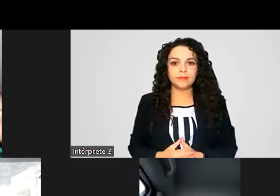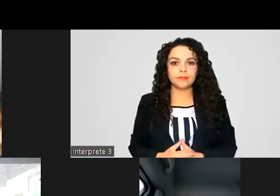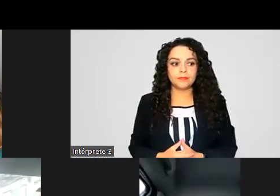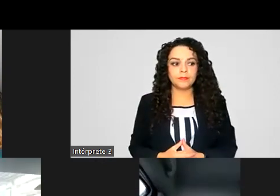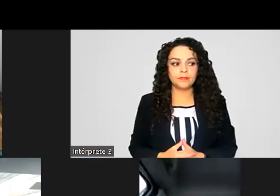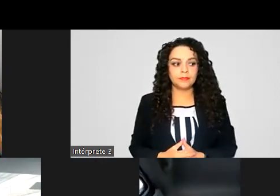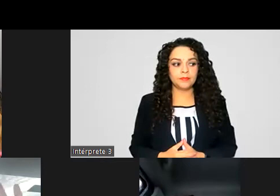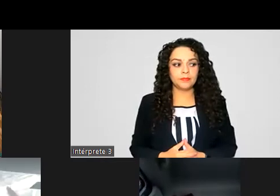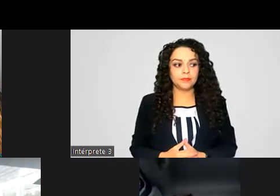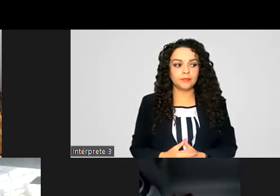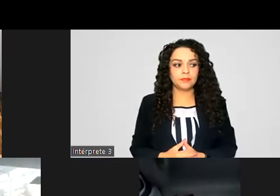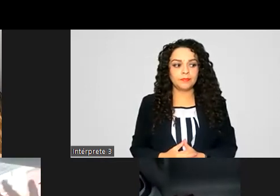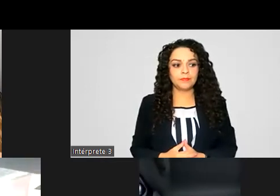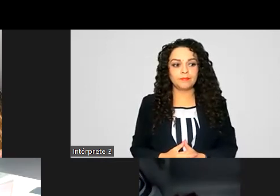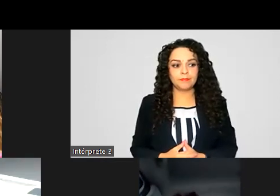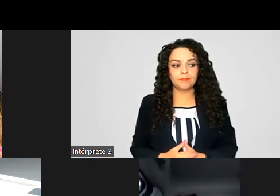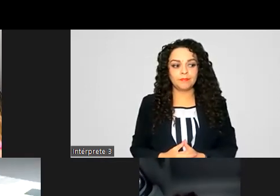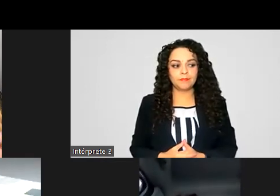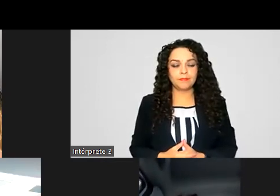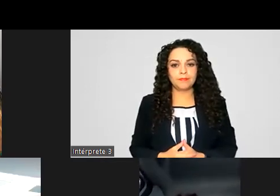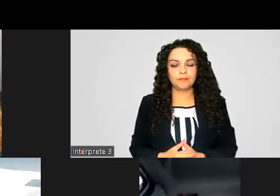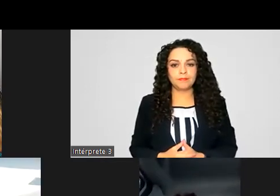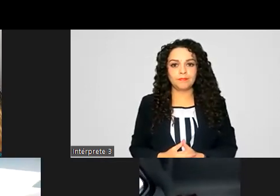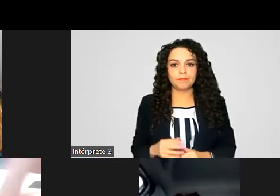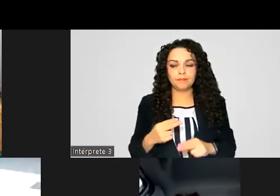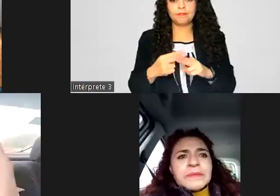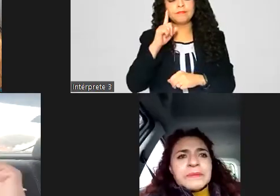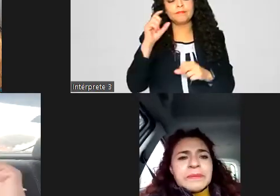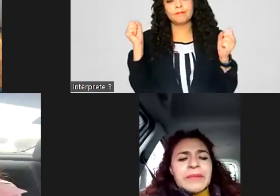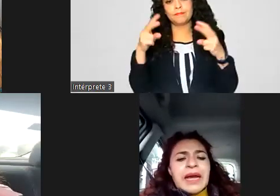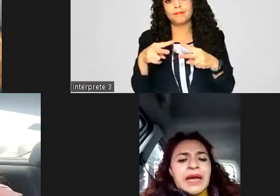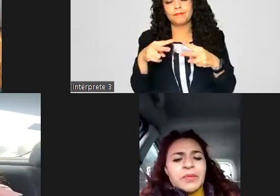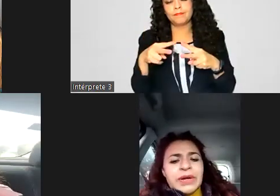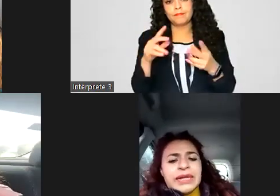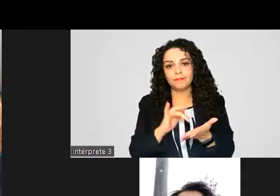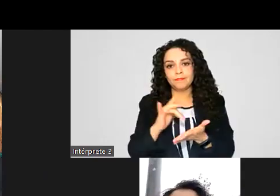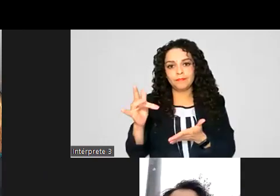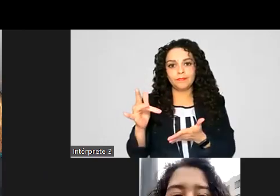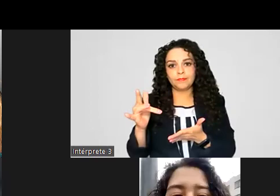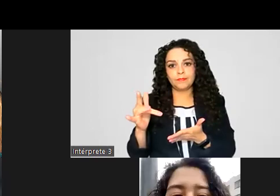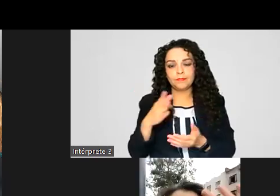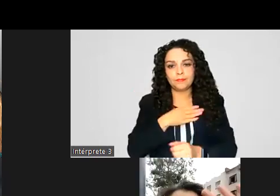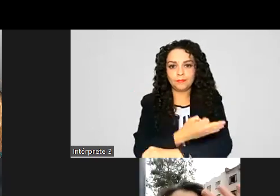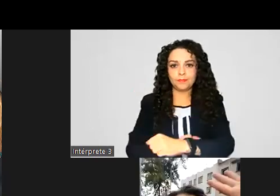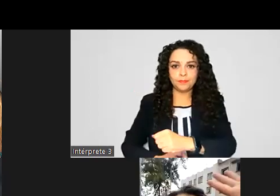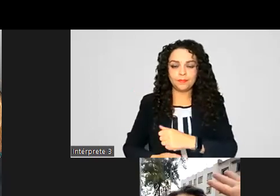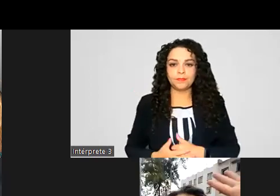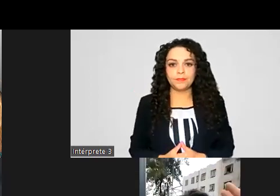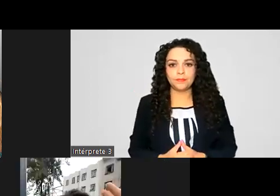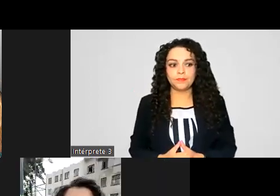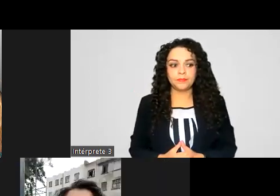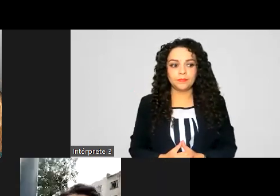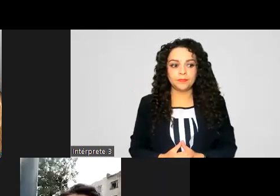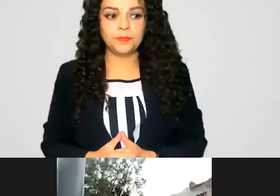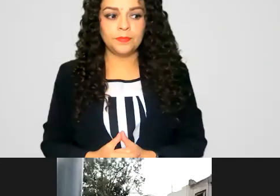a marchas, tráficos Hasta mañana Bye Hasta mañana Gracias Buena tarde Adiós compañera